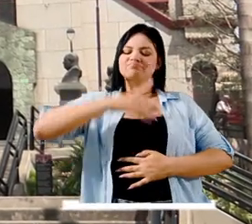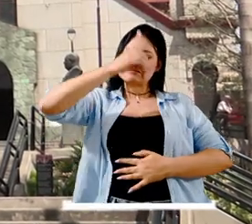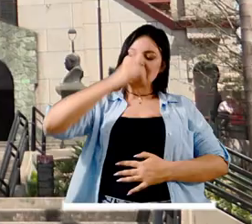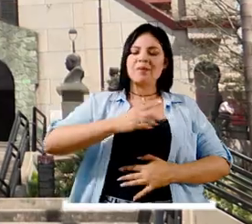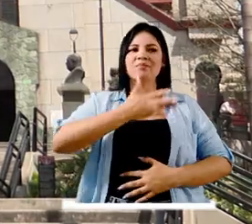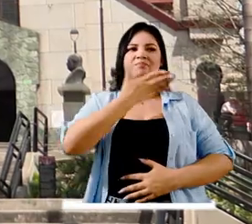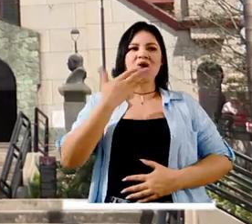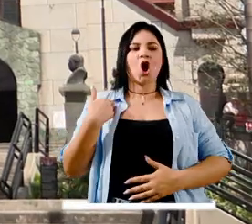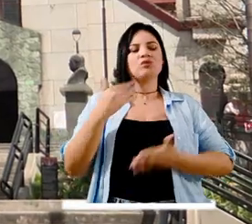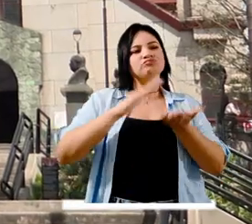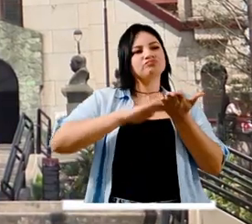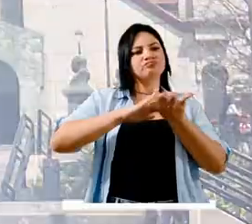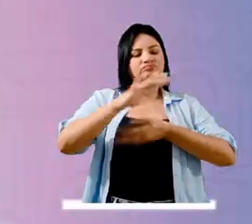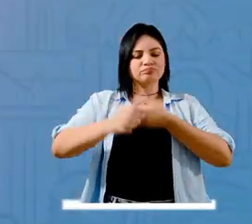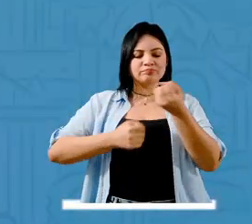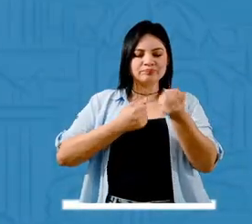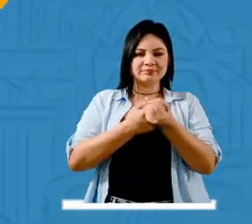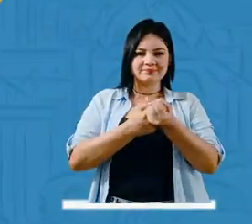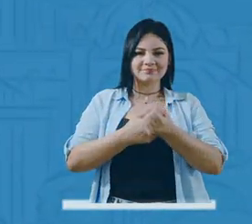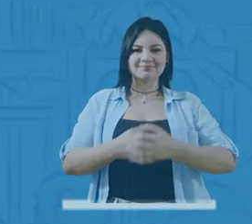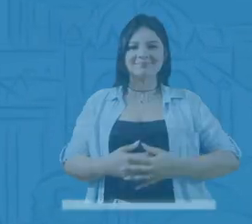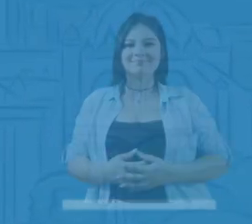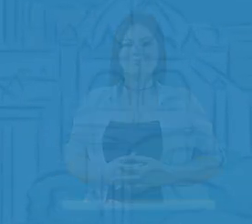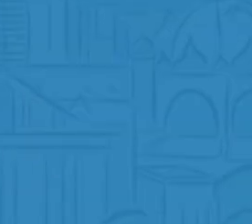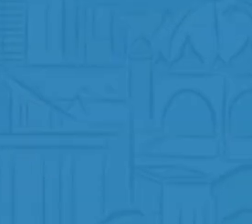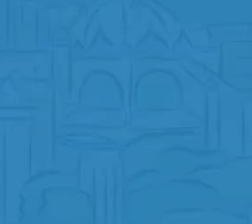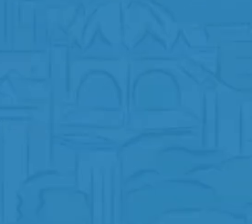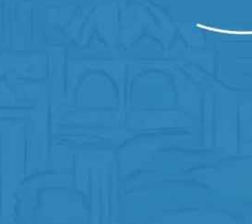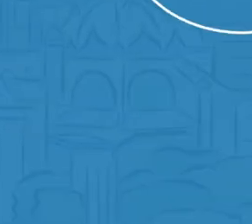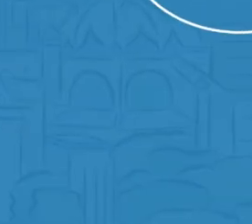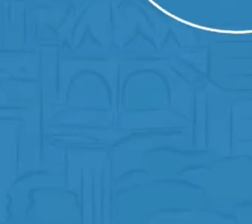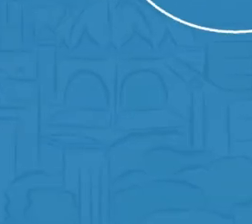era mejor hacer parte de la solución Música